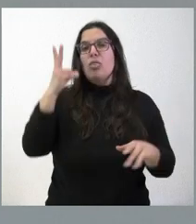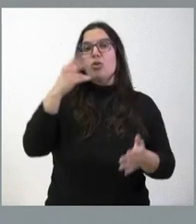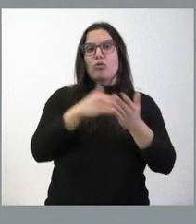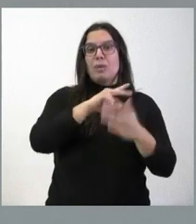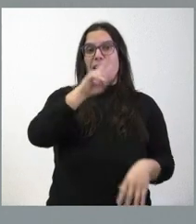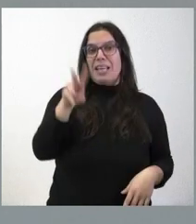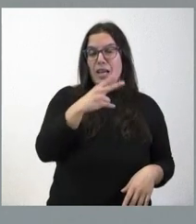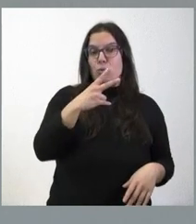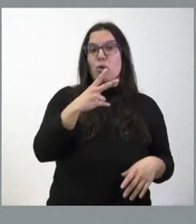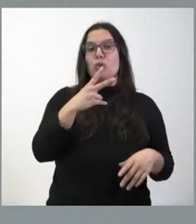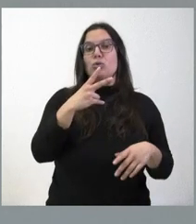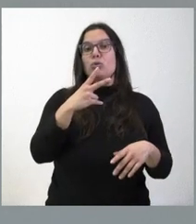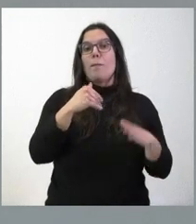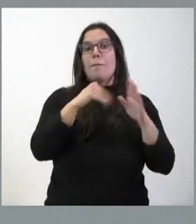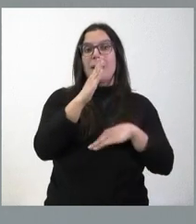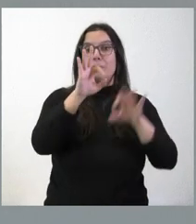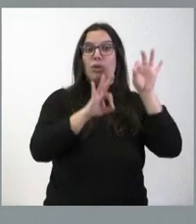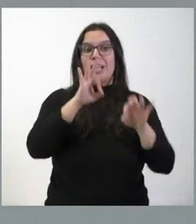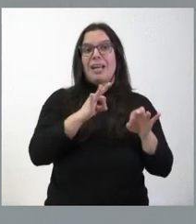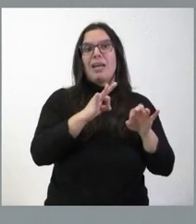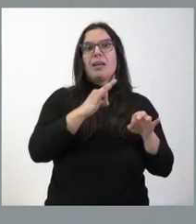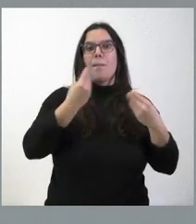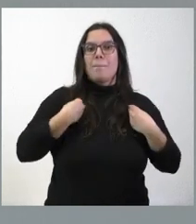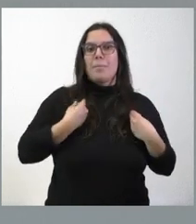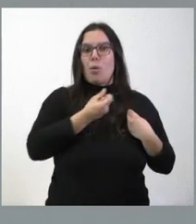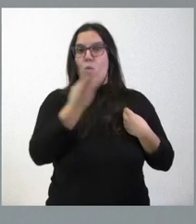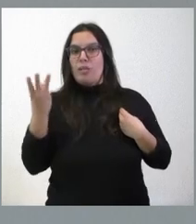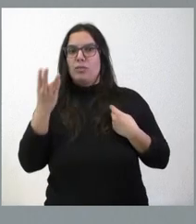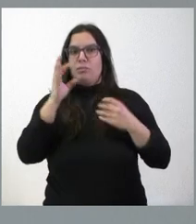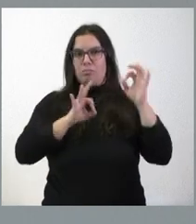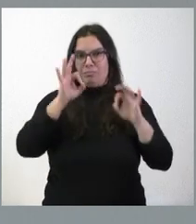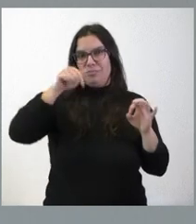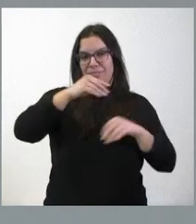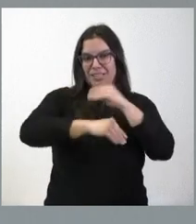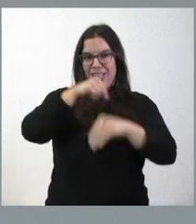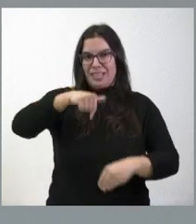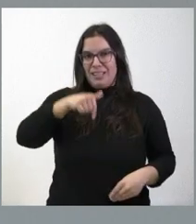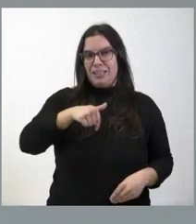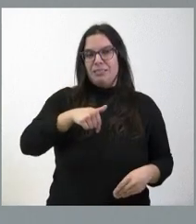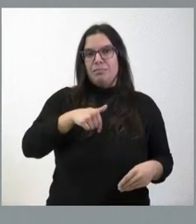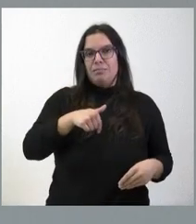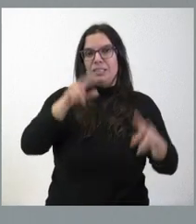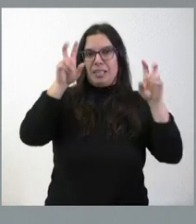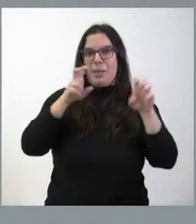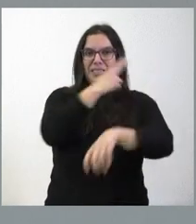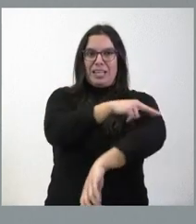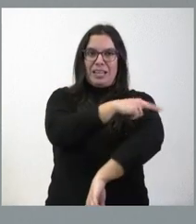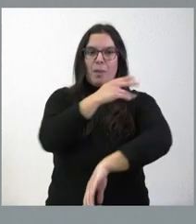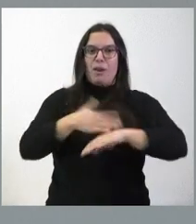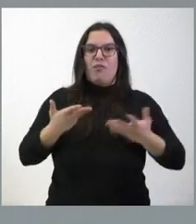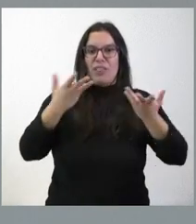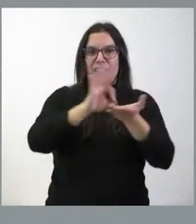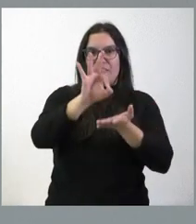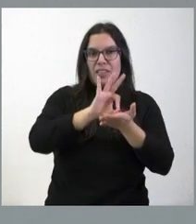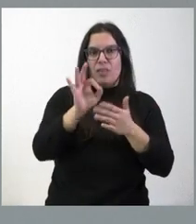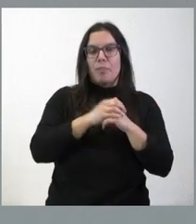euros de inversión por habitante lo que hacemos en nuestra comunidad autónoma en materia sanitaria para prestar estos servicios.